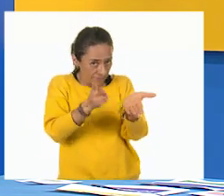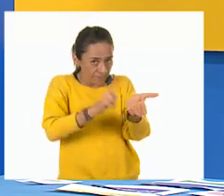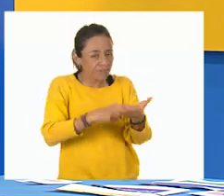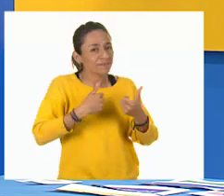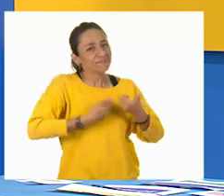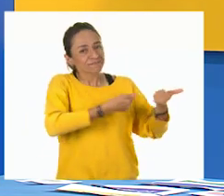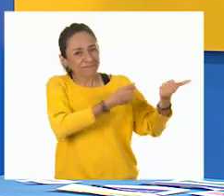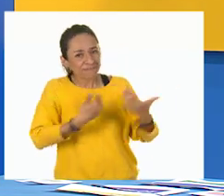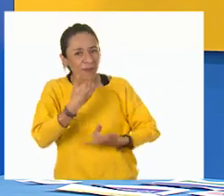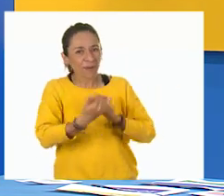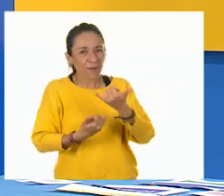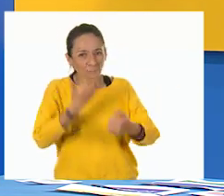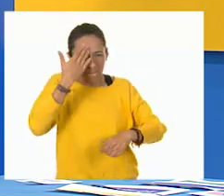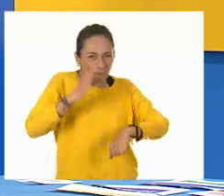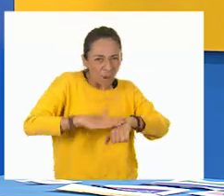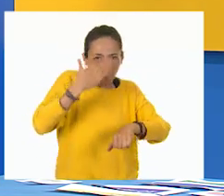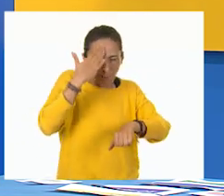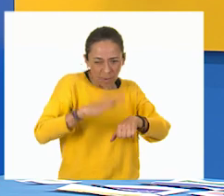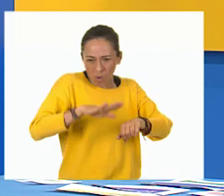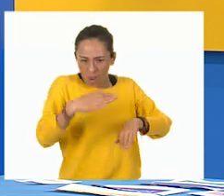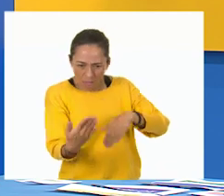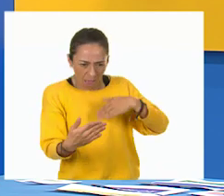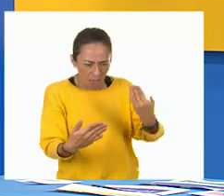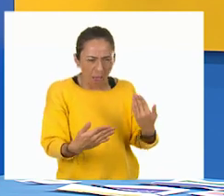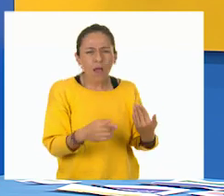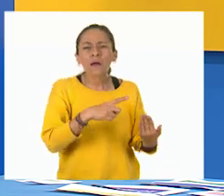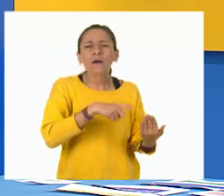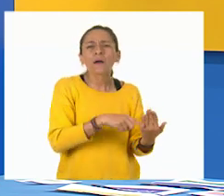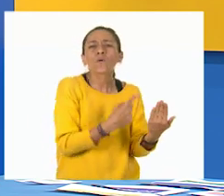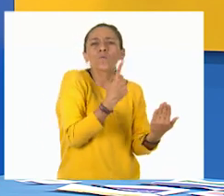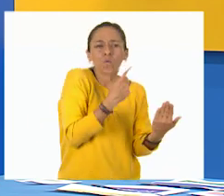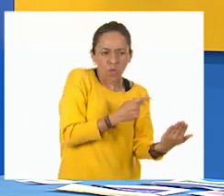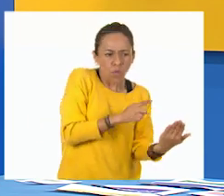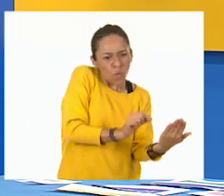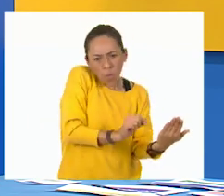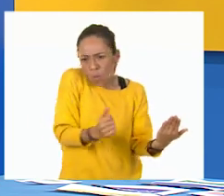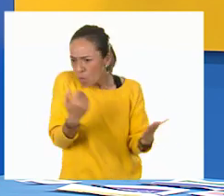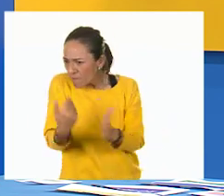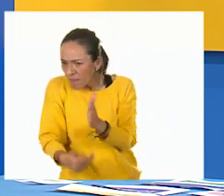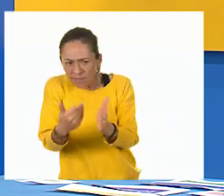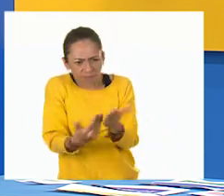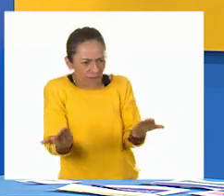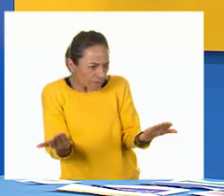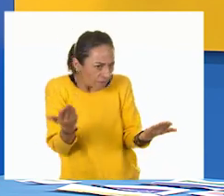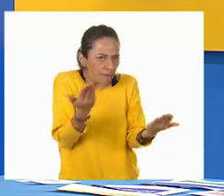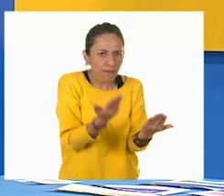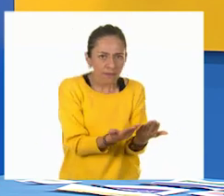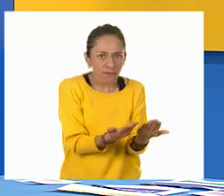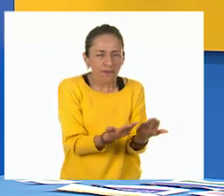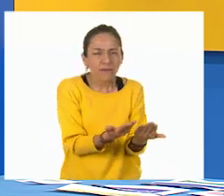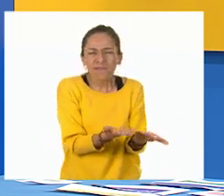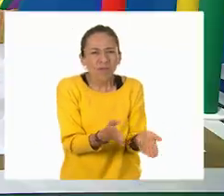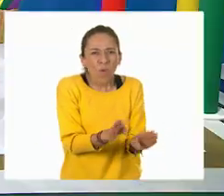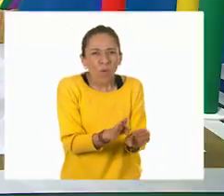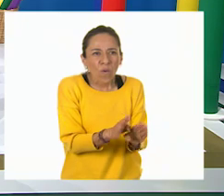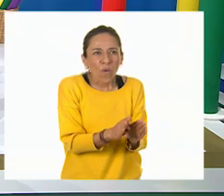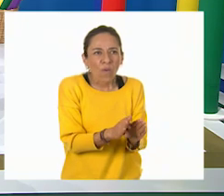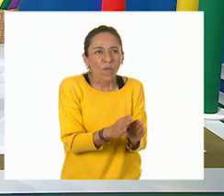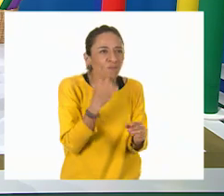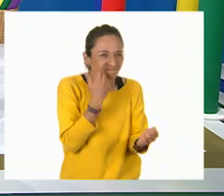ustedes van a colocar la tarjeta faltante de acuerdo con lo que tienen en el siguiente cuadro.